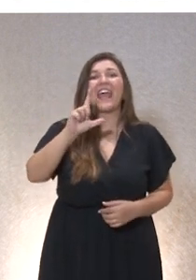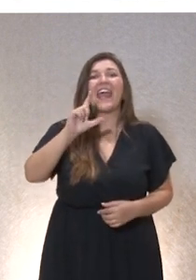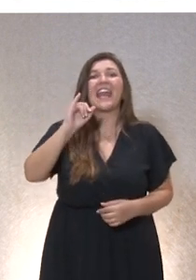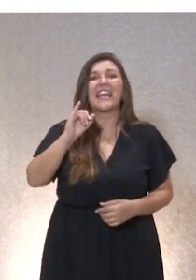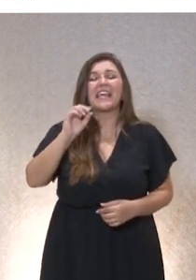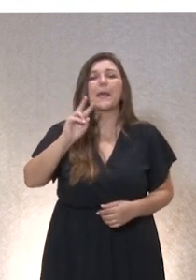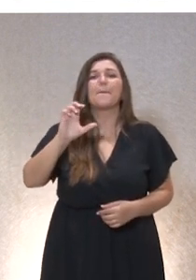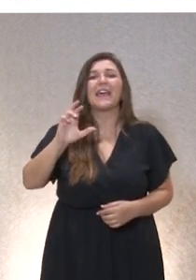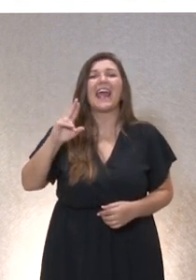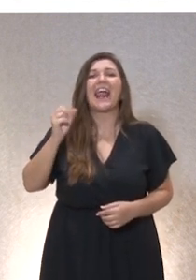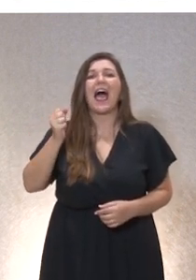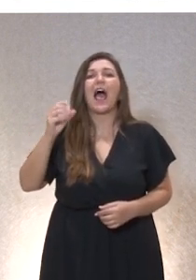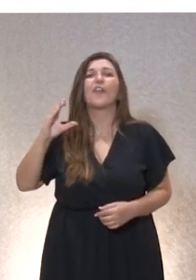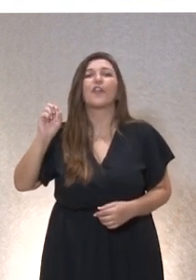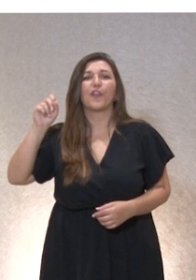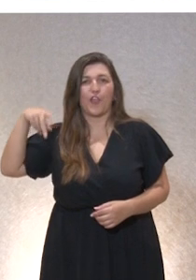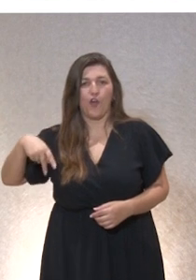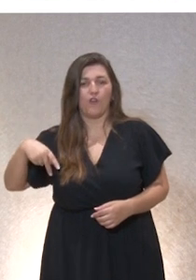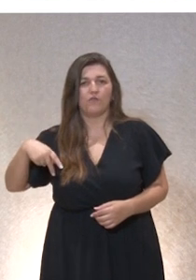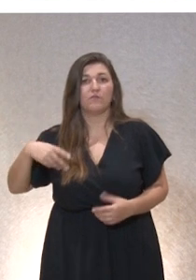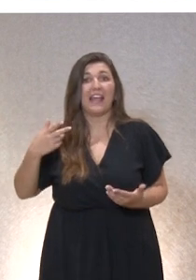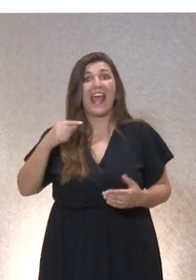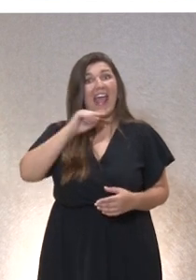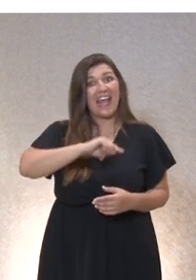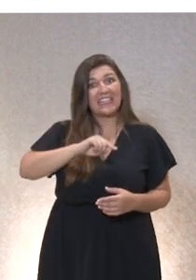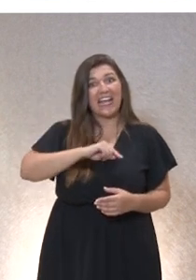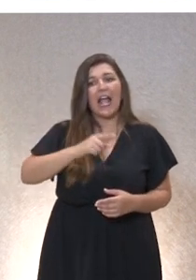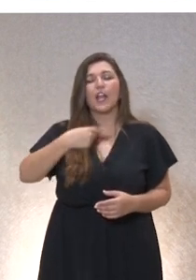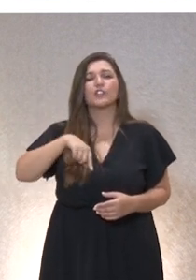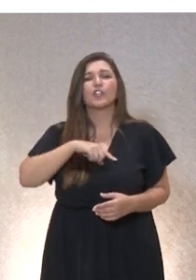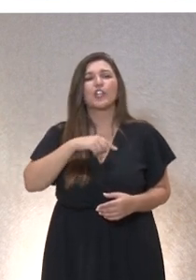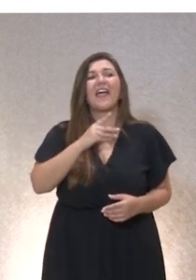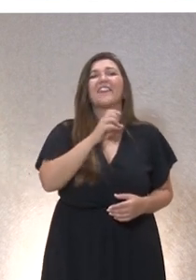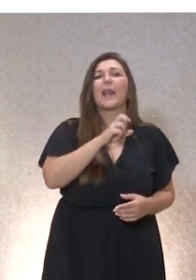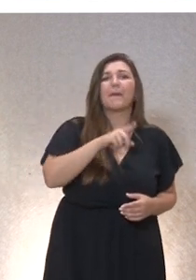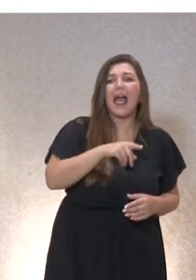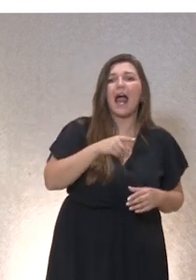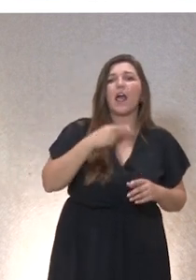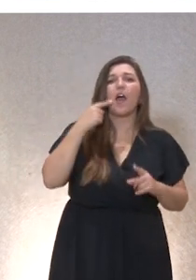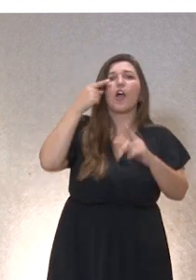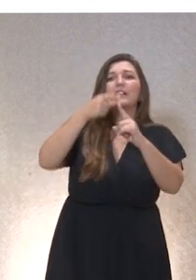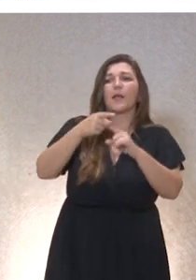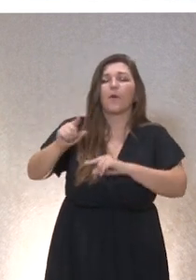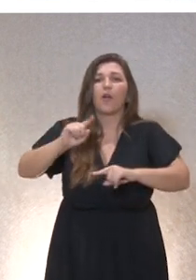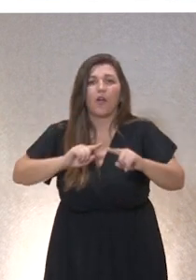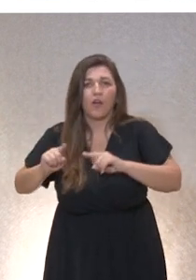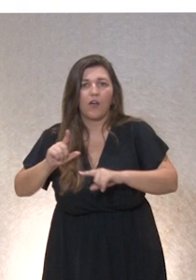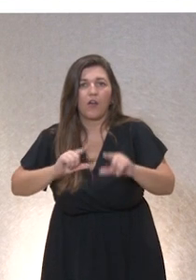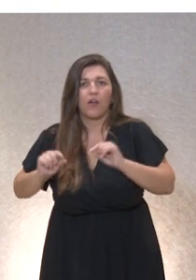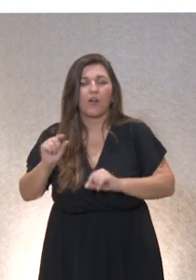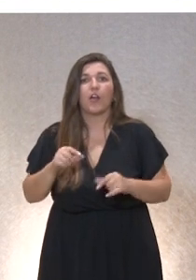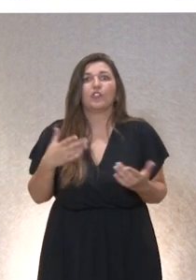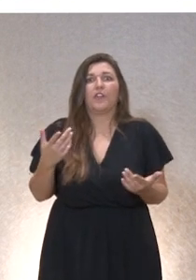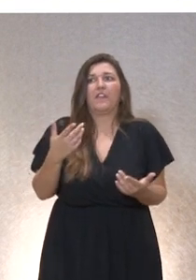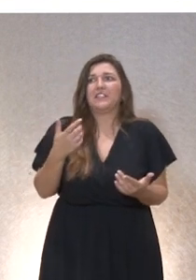En la ética hablamos de deliberar para decidir. Si no tengo que deliberar porque va a deliberar el chat